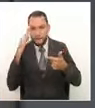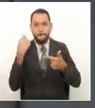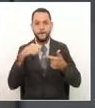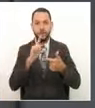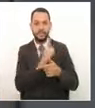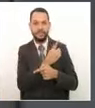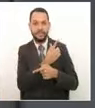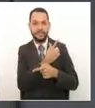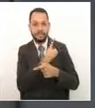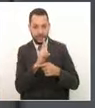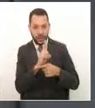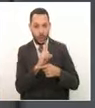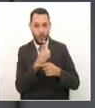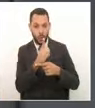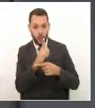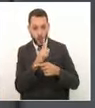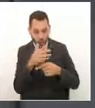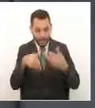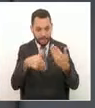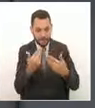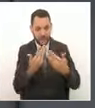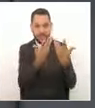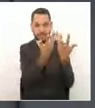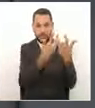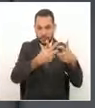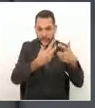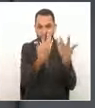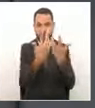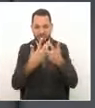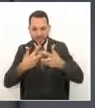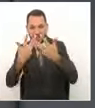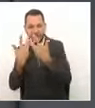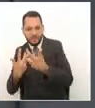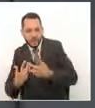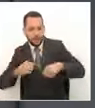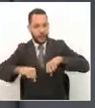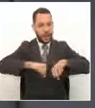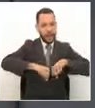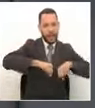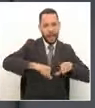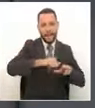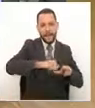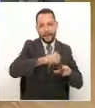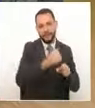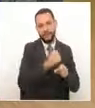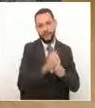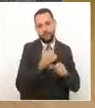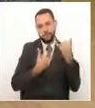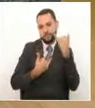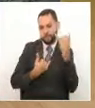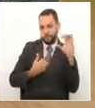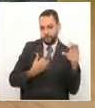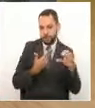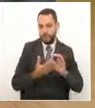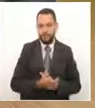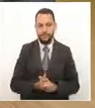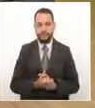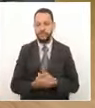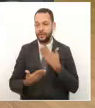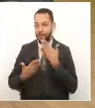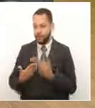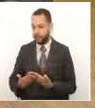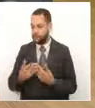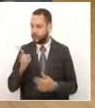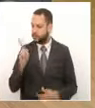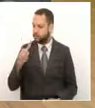con la apertura de varias empresas y de varios sectores que van a iniciar su trabajo. Doctora Sandra, yo sé